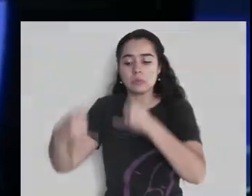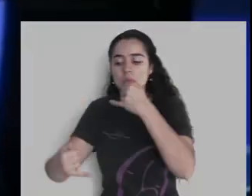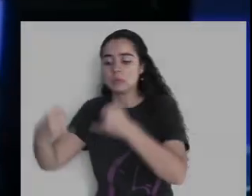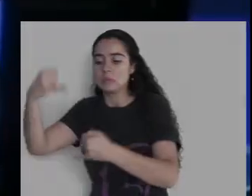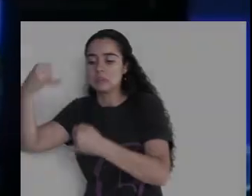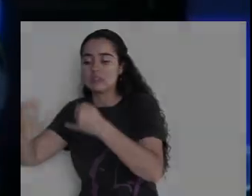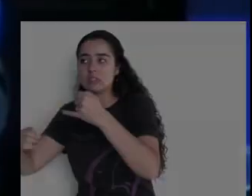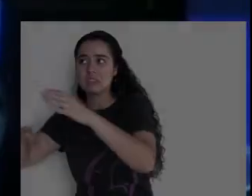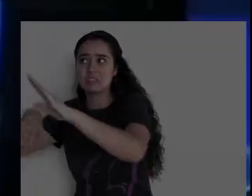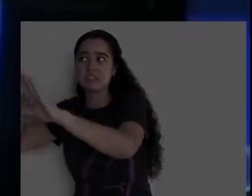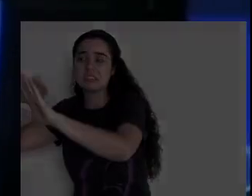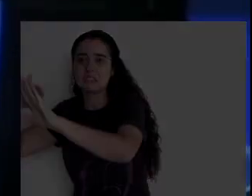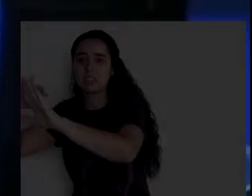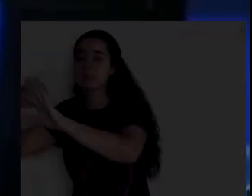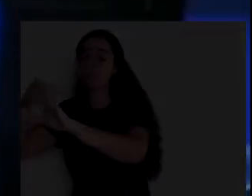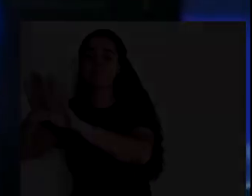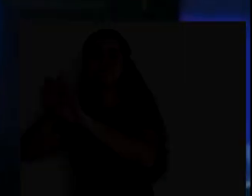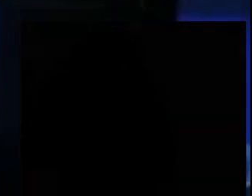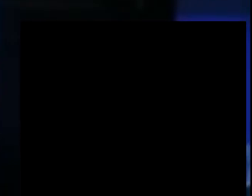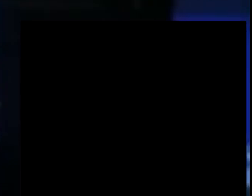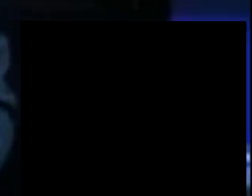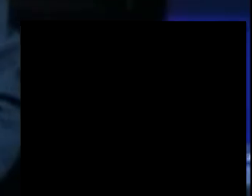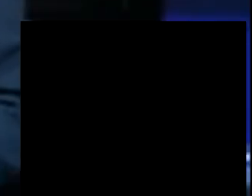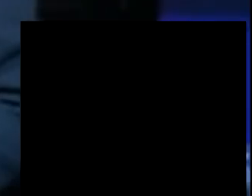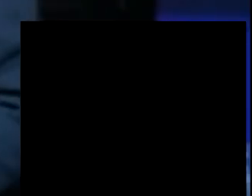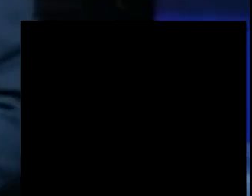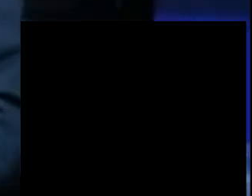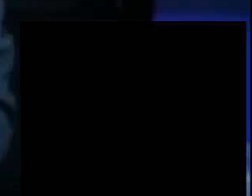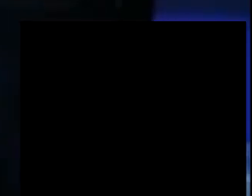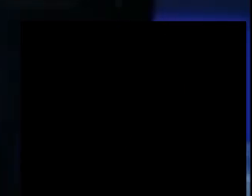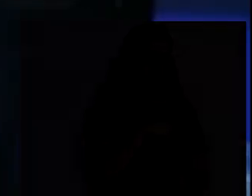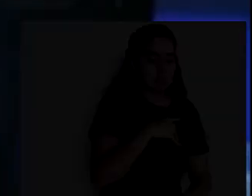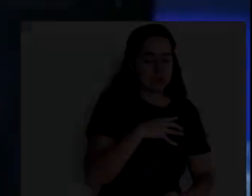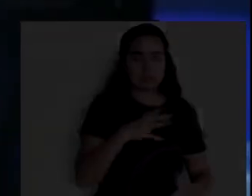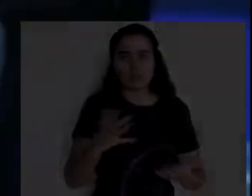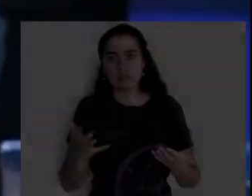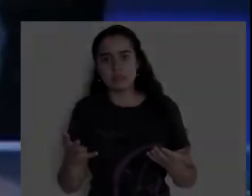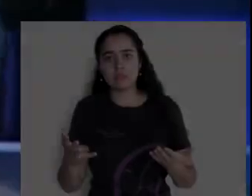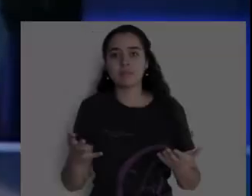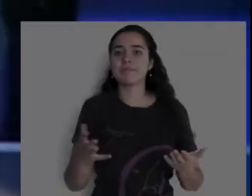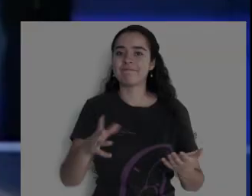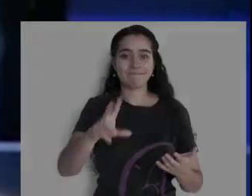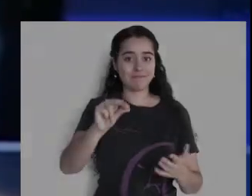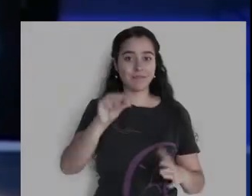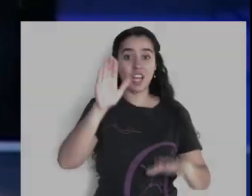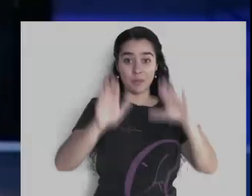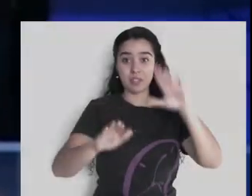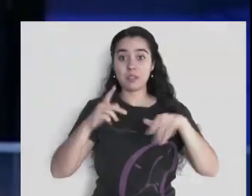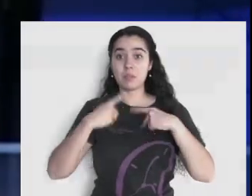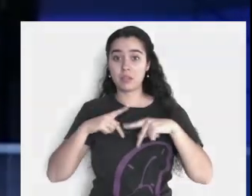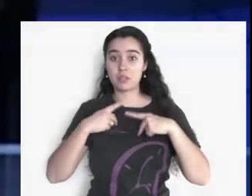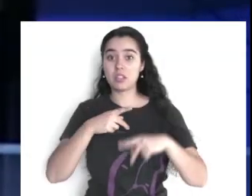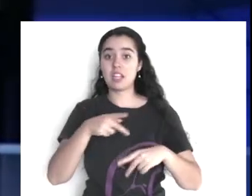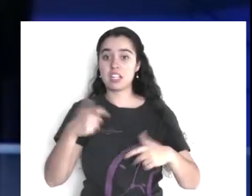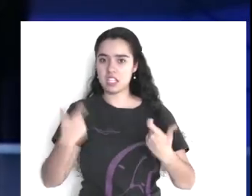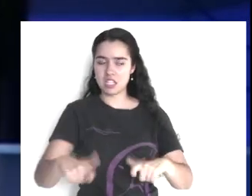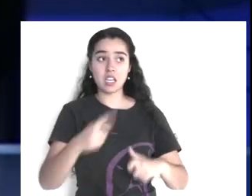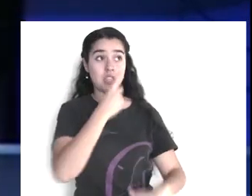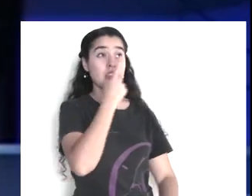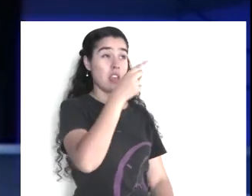pero el rico, sí, porque el rico, se te acerca, y te dice, te vas a acordar de mí, eh, cuídate,